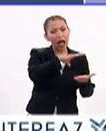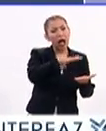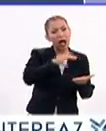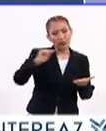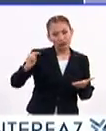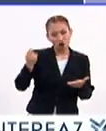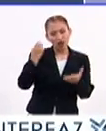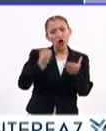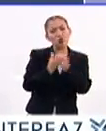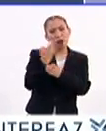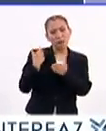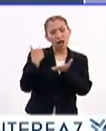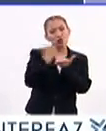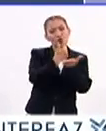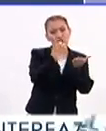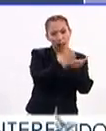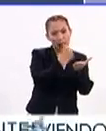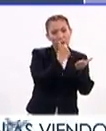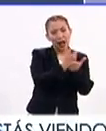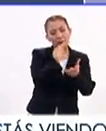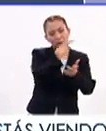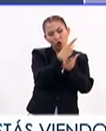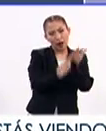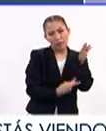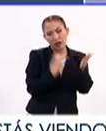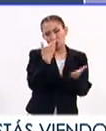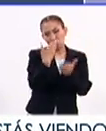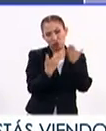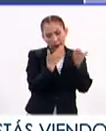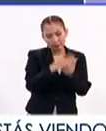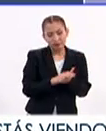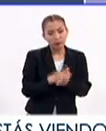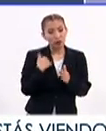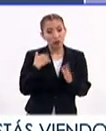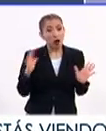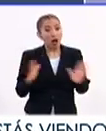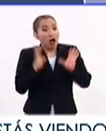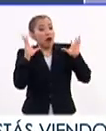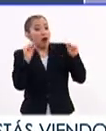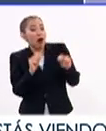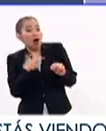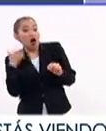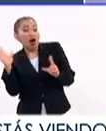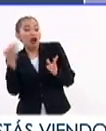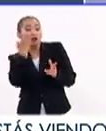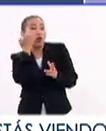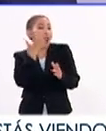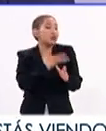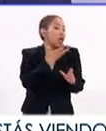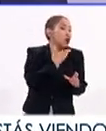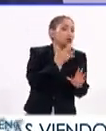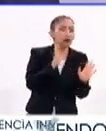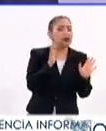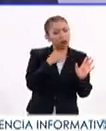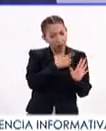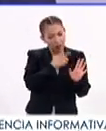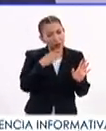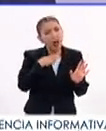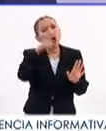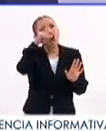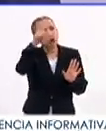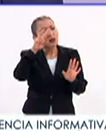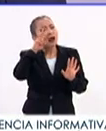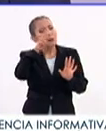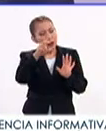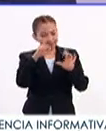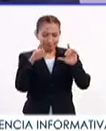como herramientas básicas de sus planes. Uno no se escandaliza ni piensa, ay, las escuelas tienen luz. Uno exige que tengan luz para que